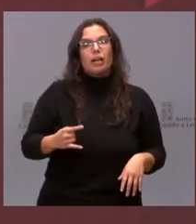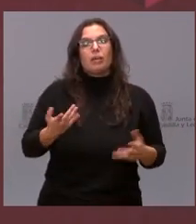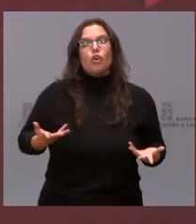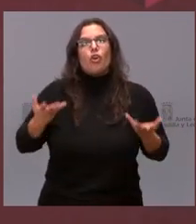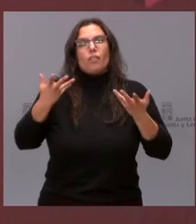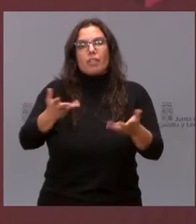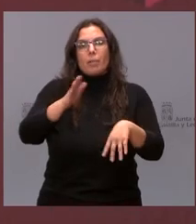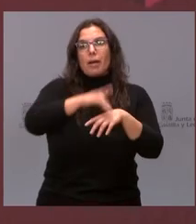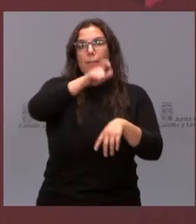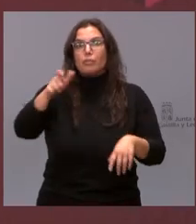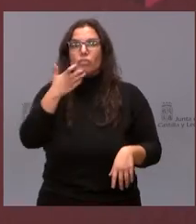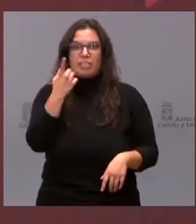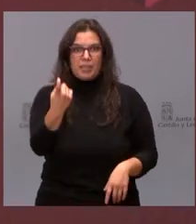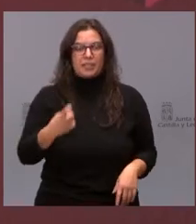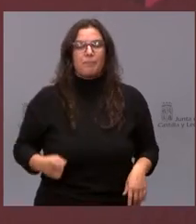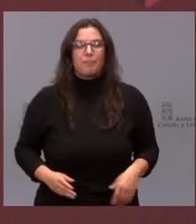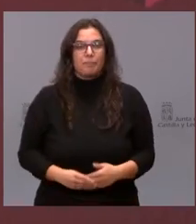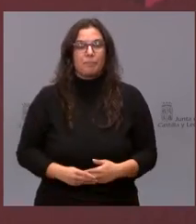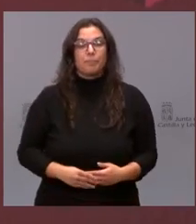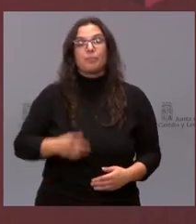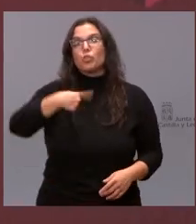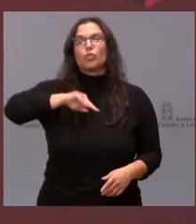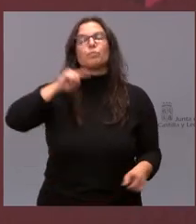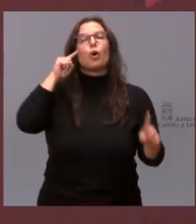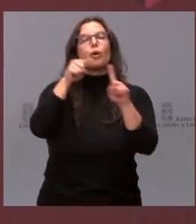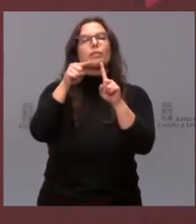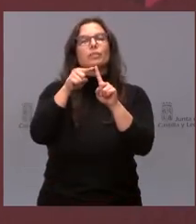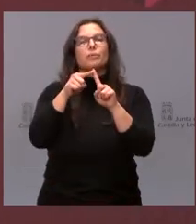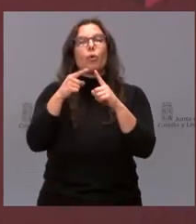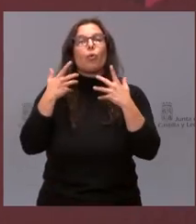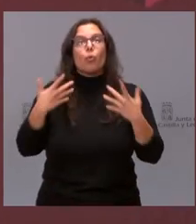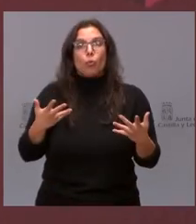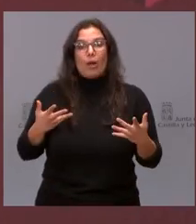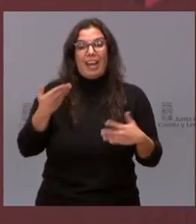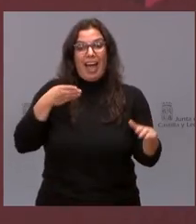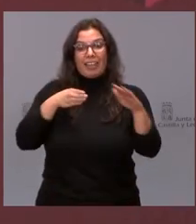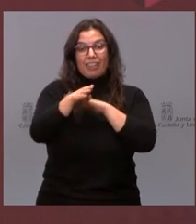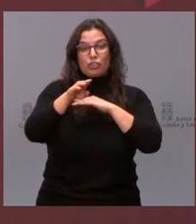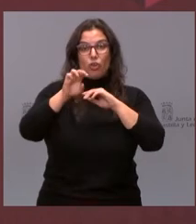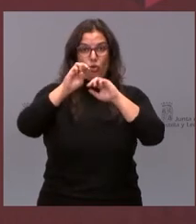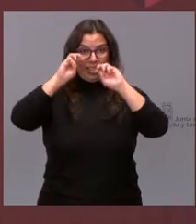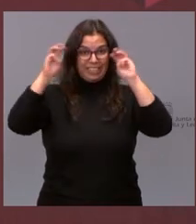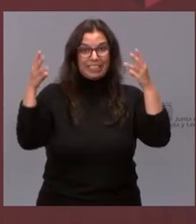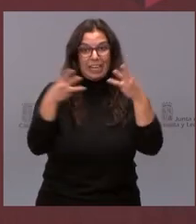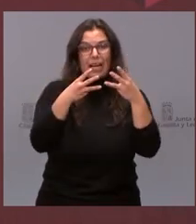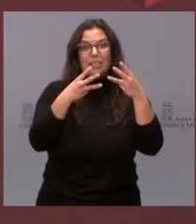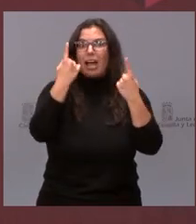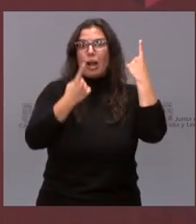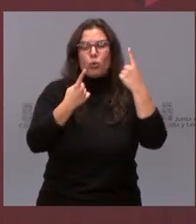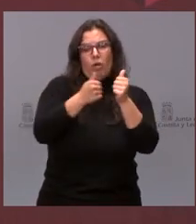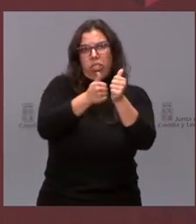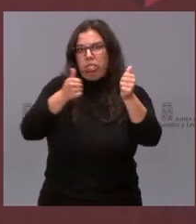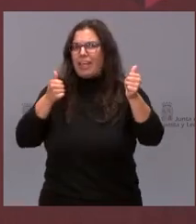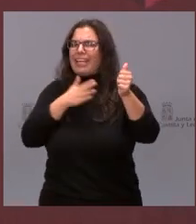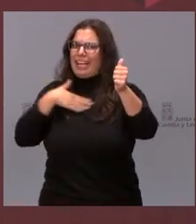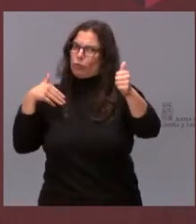que lo necesiten. Nuestro objetivo es reducir la brecha digital. Sabemos que hay muchas personas que